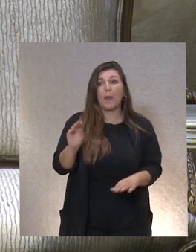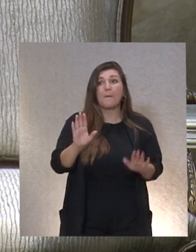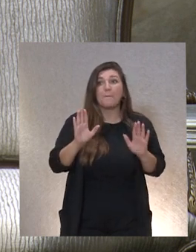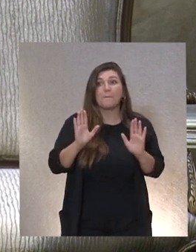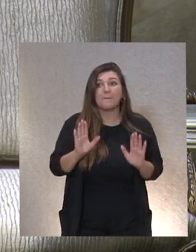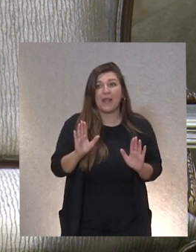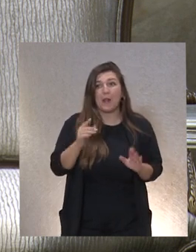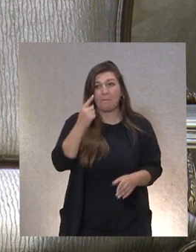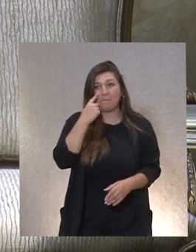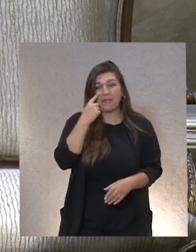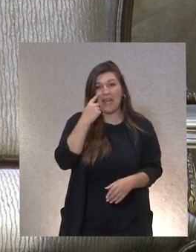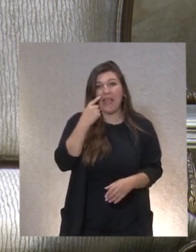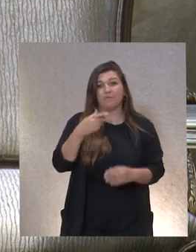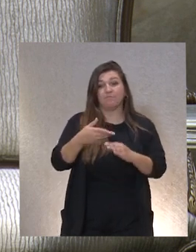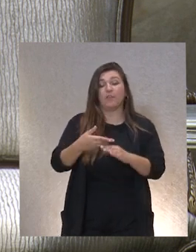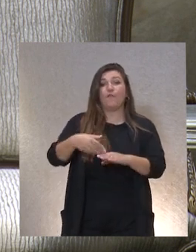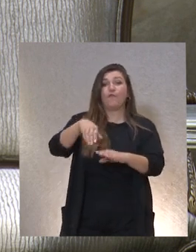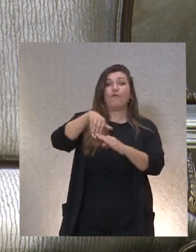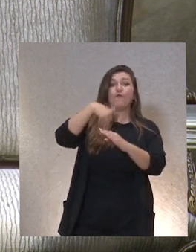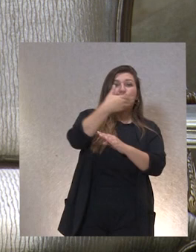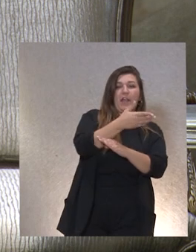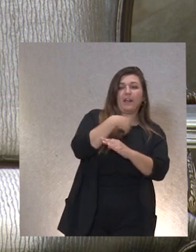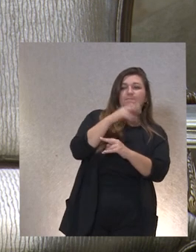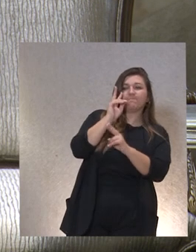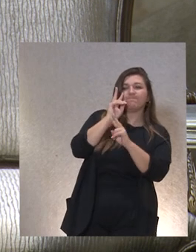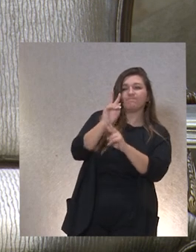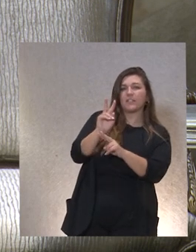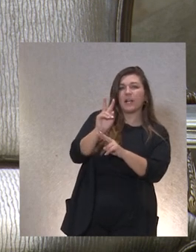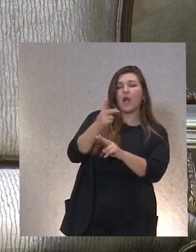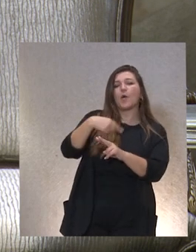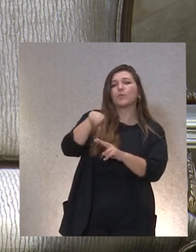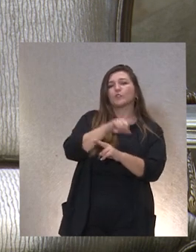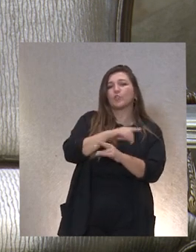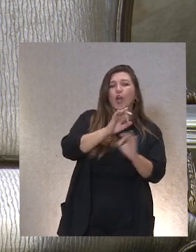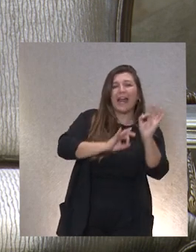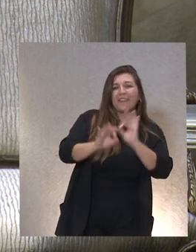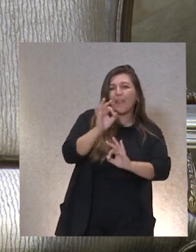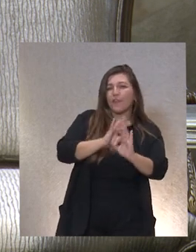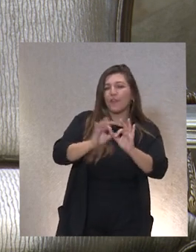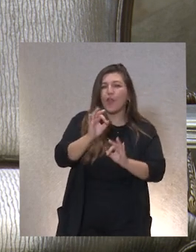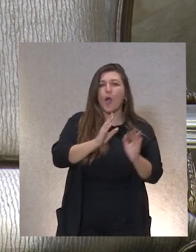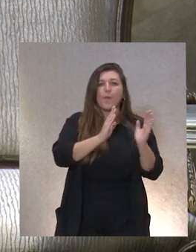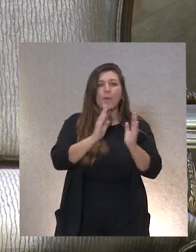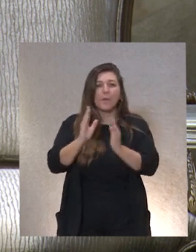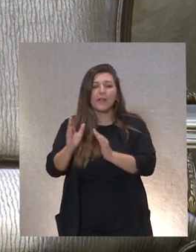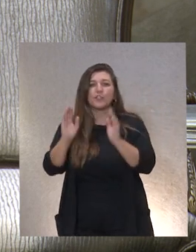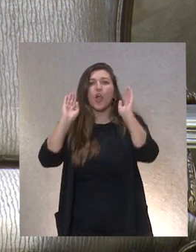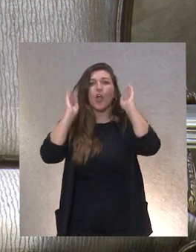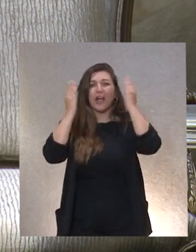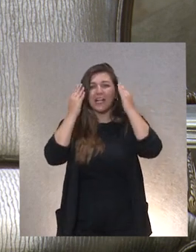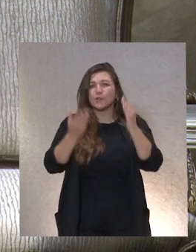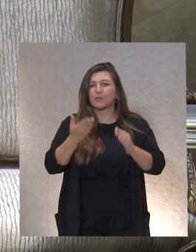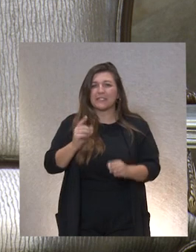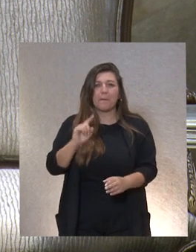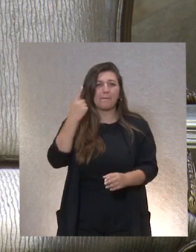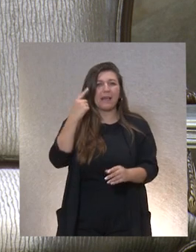observándolo desde el exterior, como es mi caso, en todos los momentos clave de sus organizaciones, en los congresos más relevantes donde se